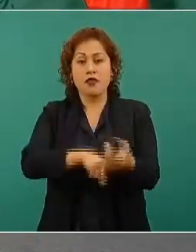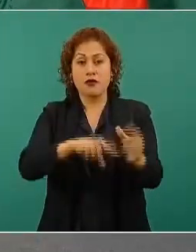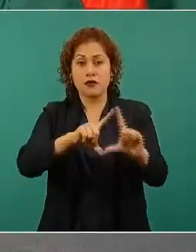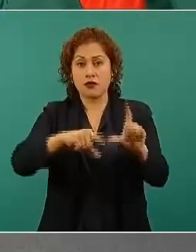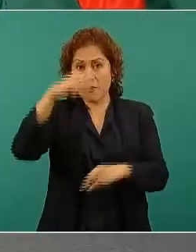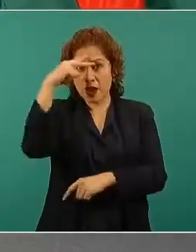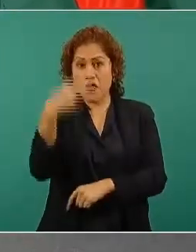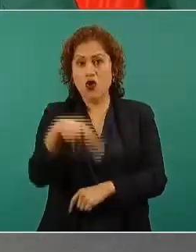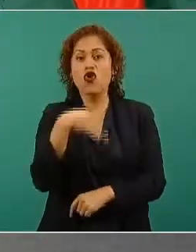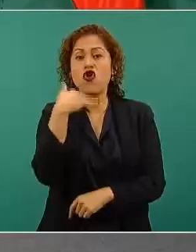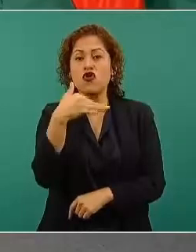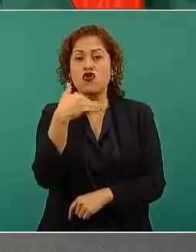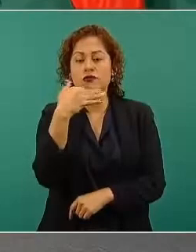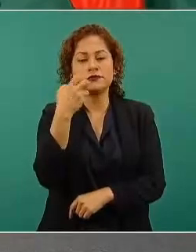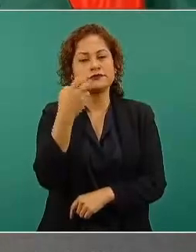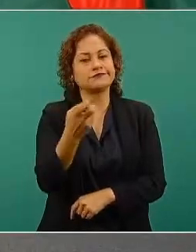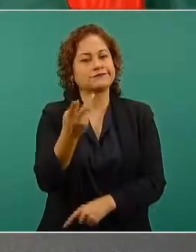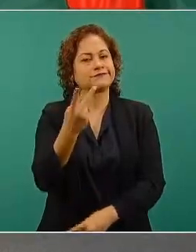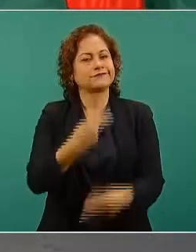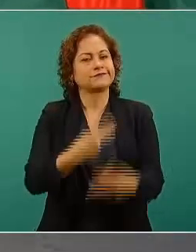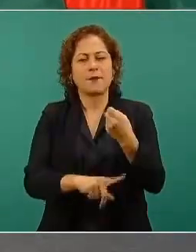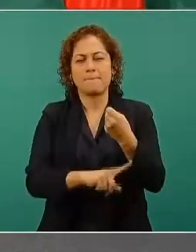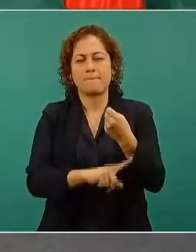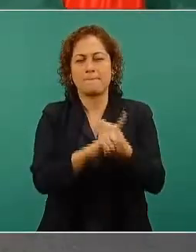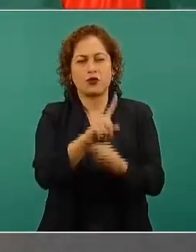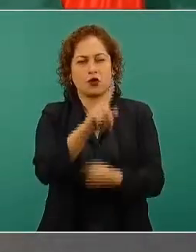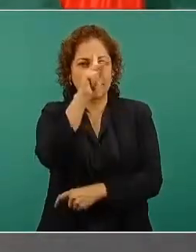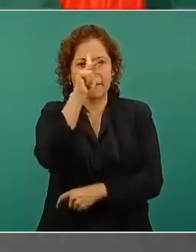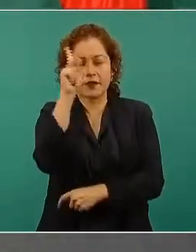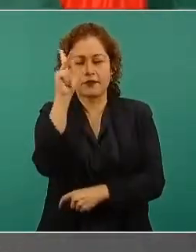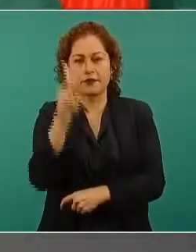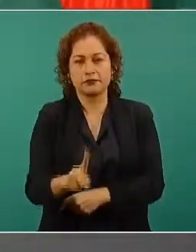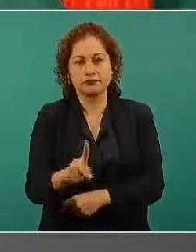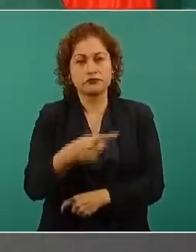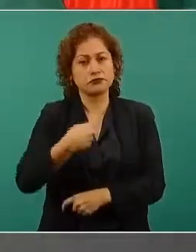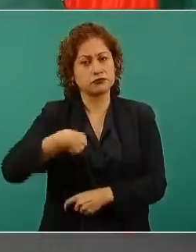No vamos por eso a dar ni un paso atrás.